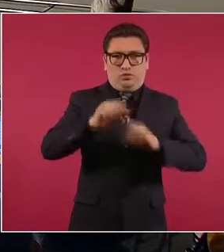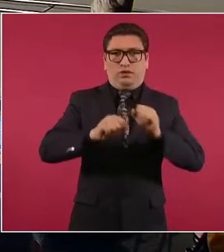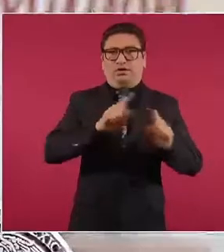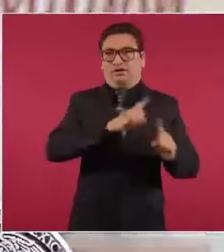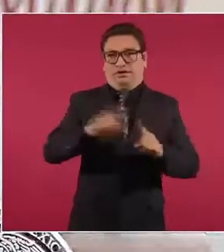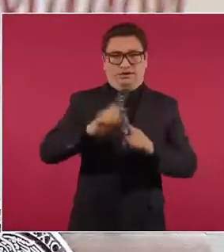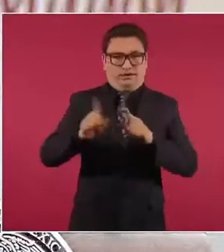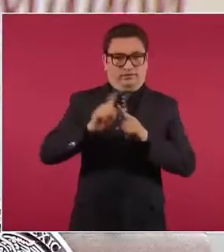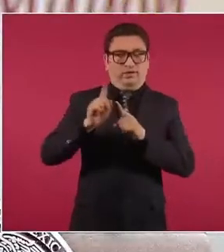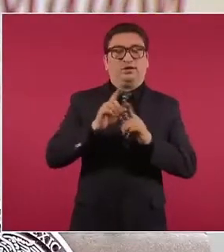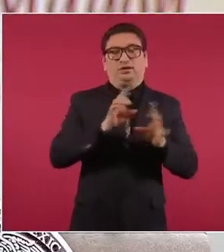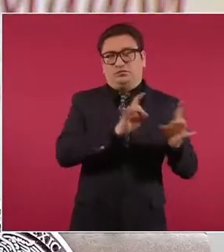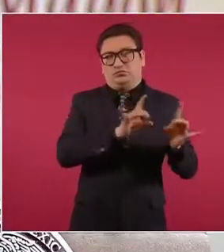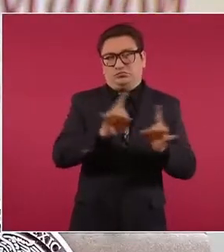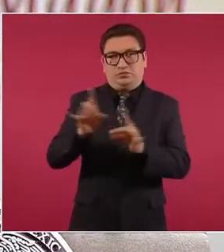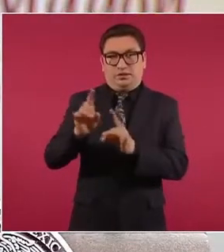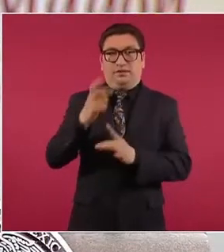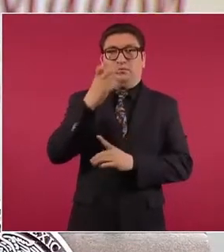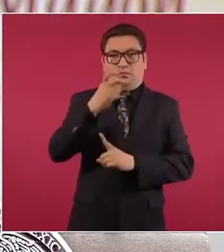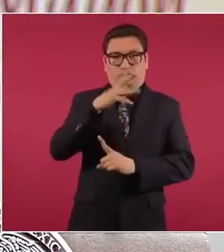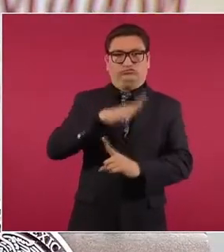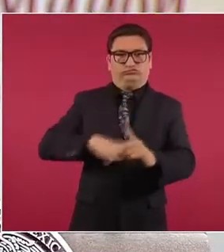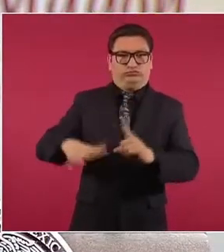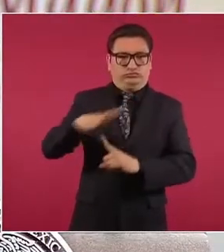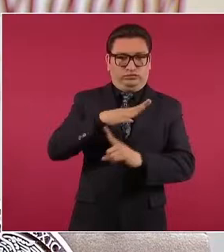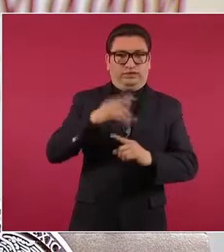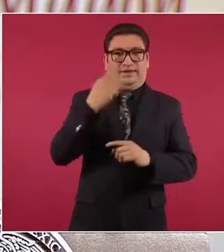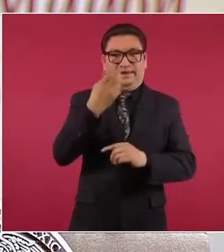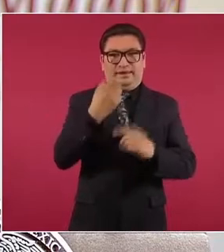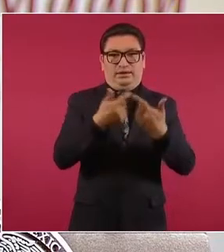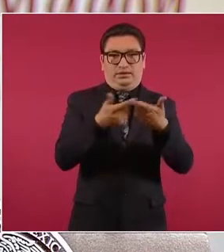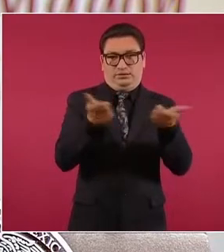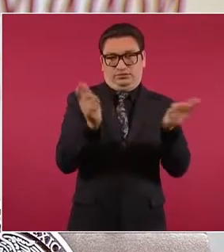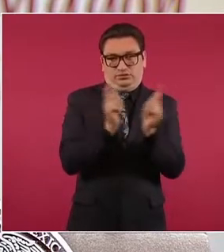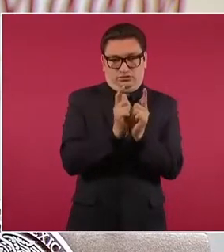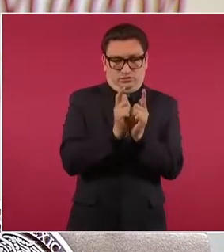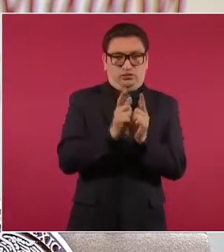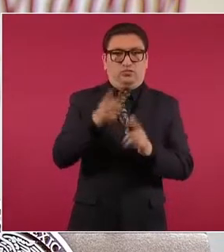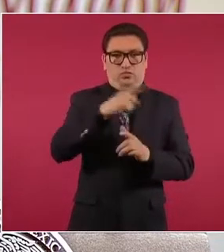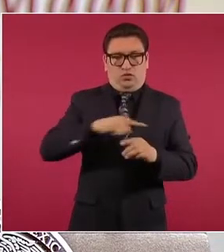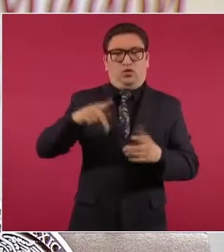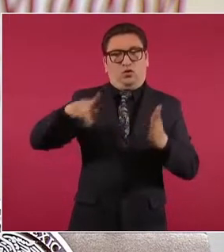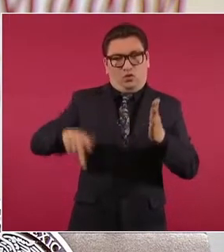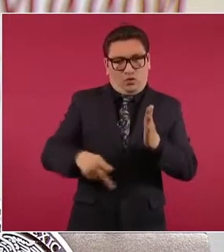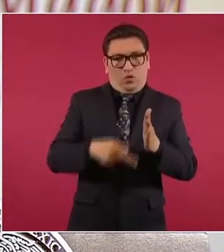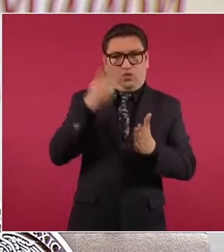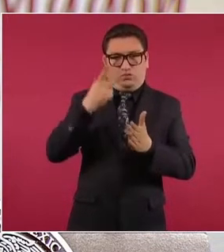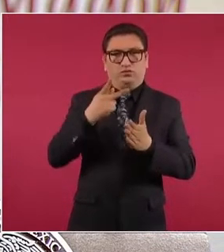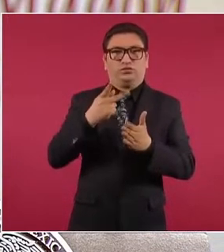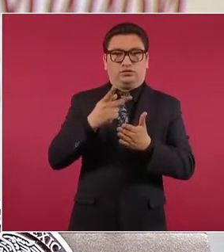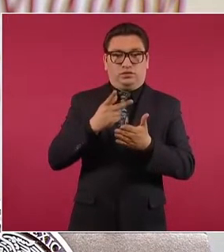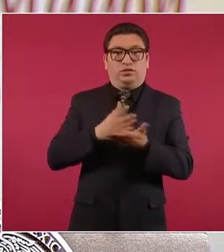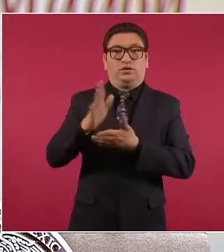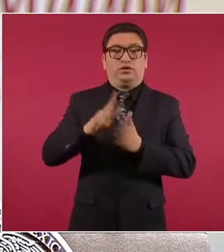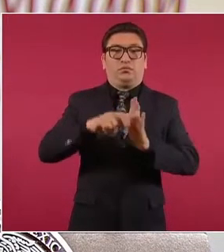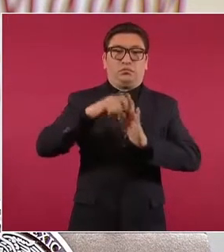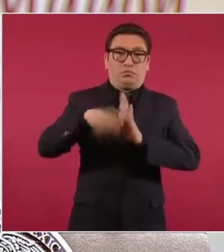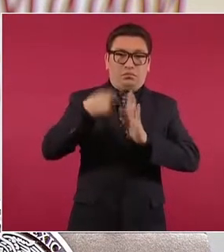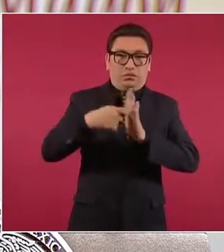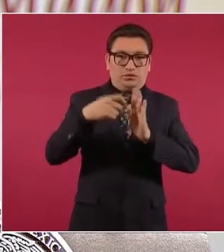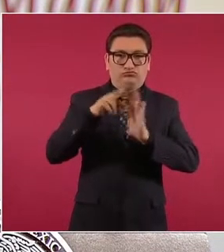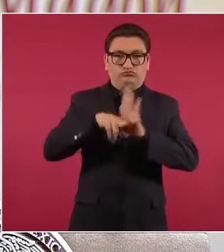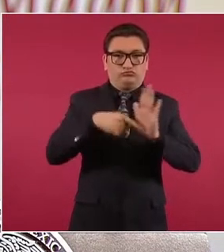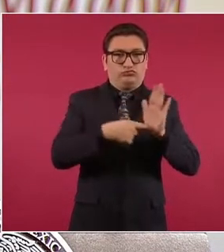Y en ese contexto decir que este grupo vuelve a romper, saca un video que se está